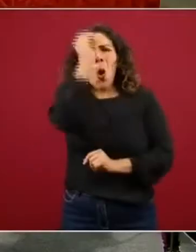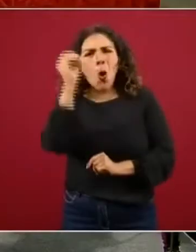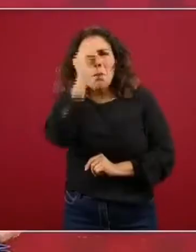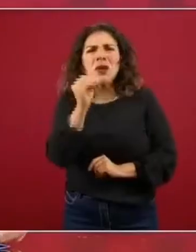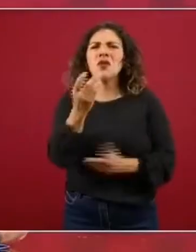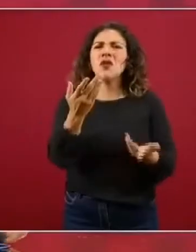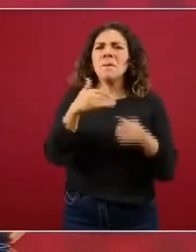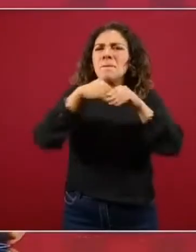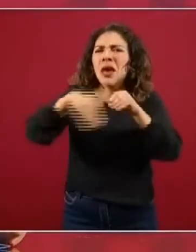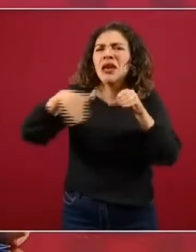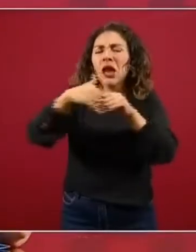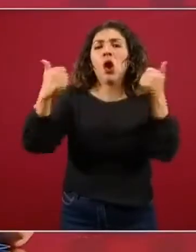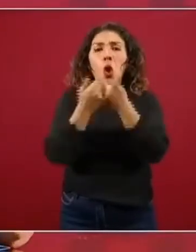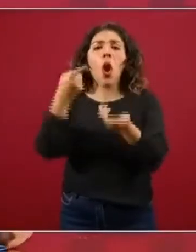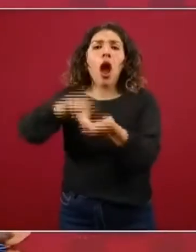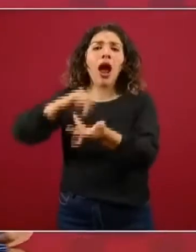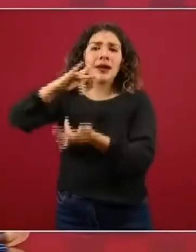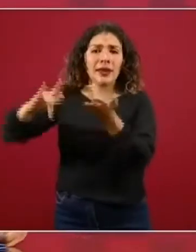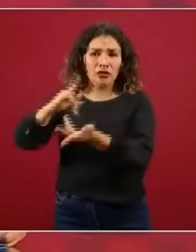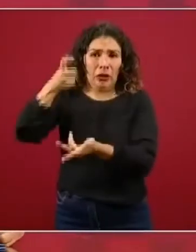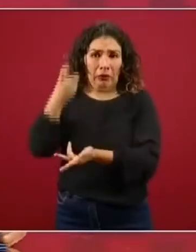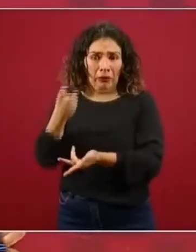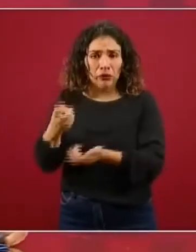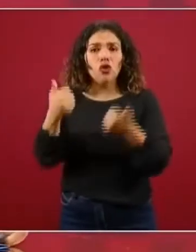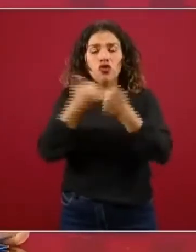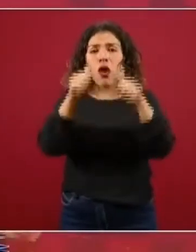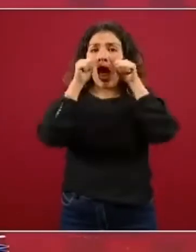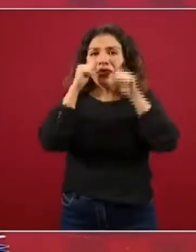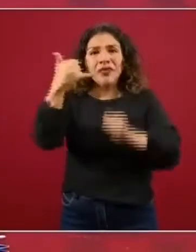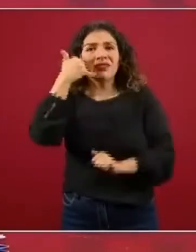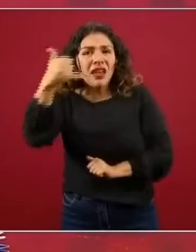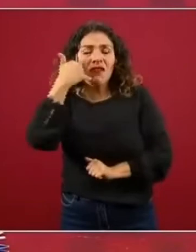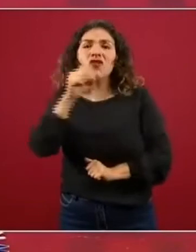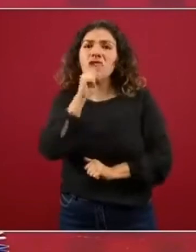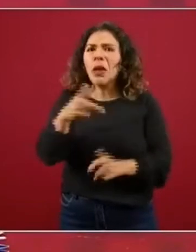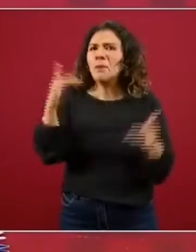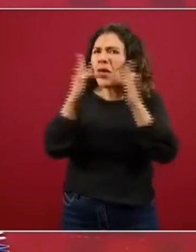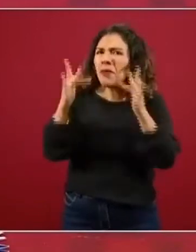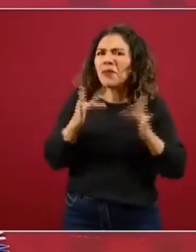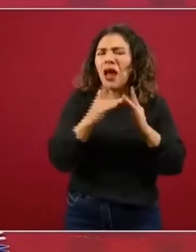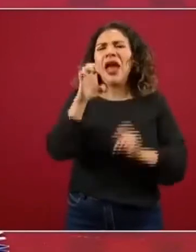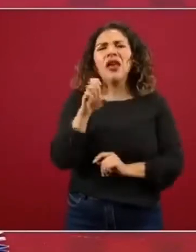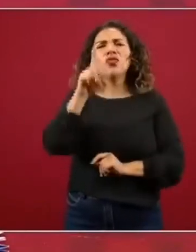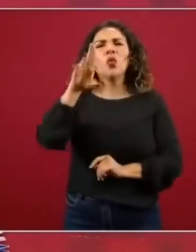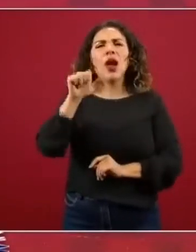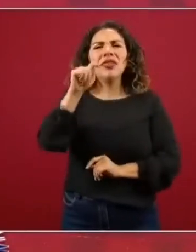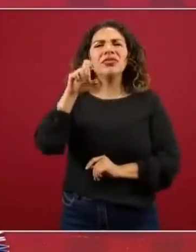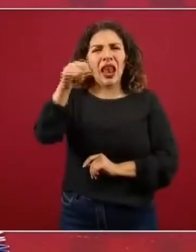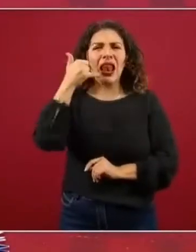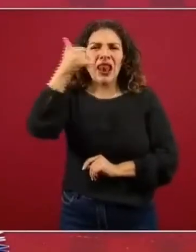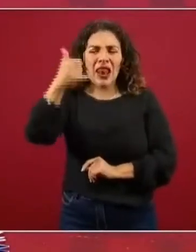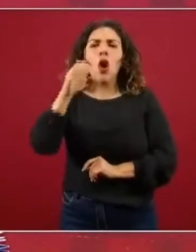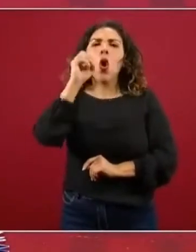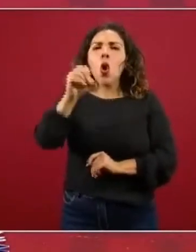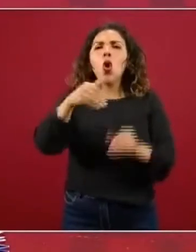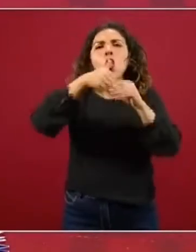a través de nuestras redes sociales del Servicio de Atención Telefónica Educatel, del portal